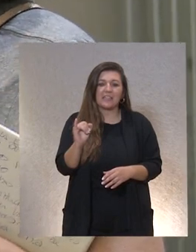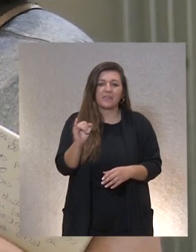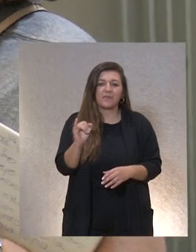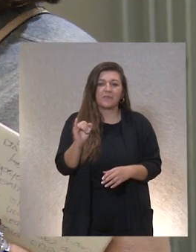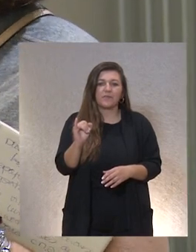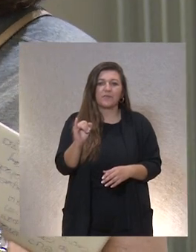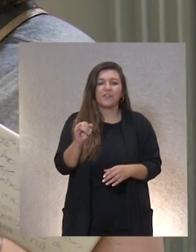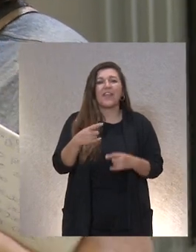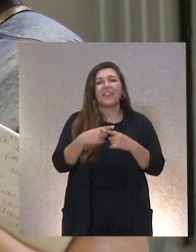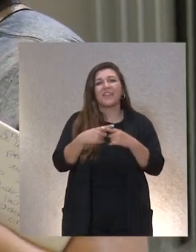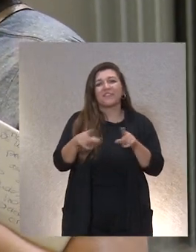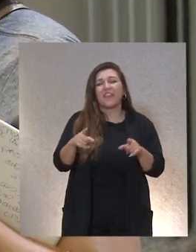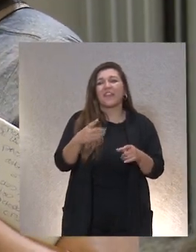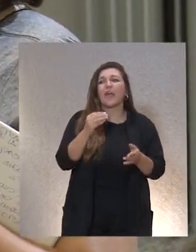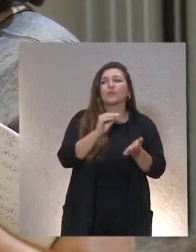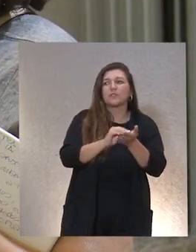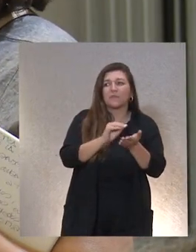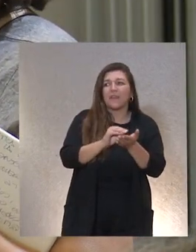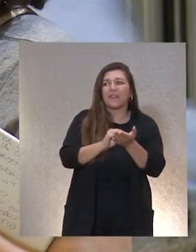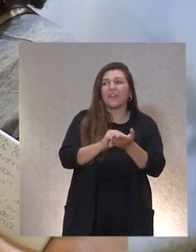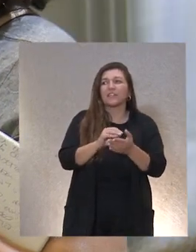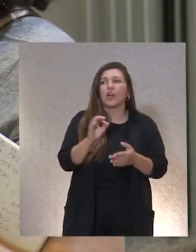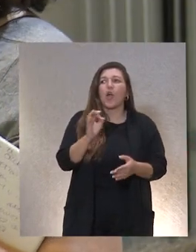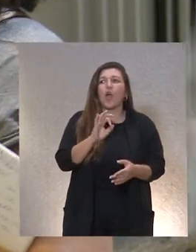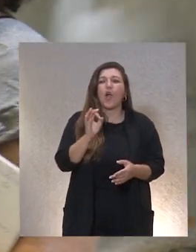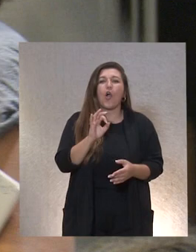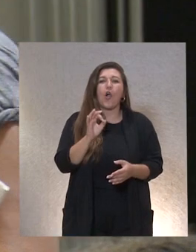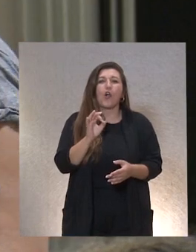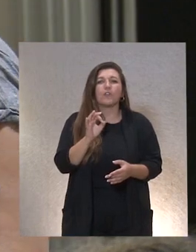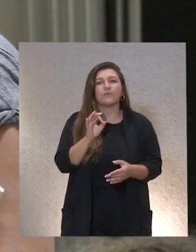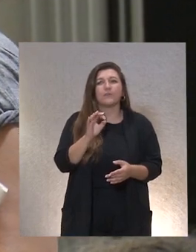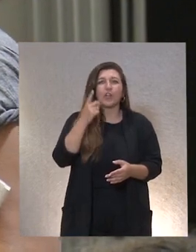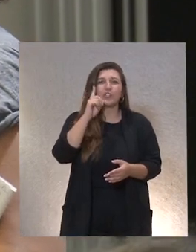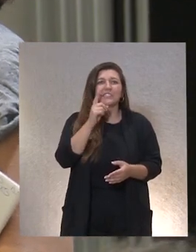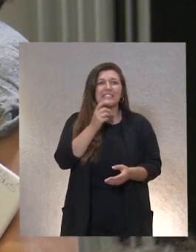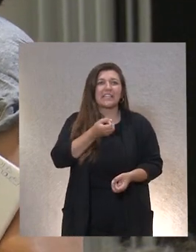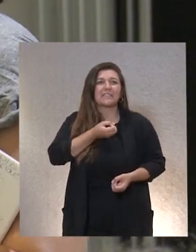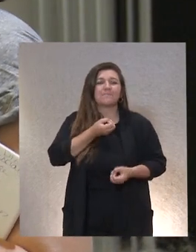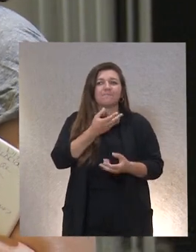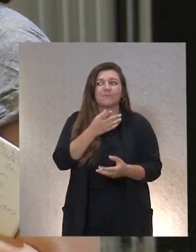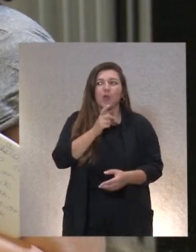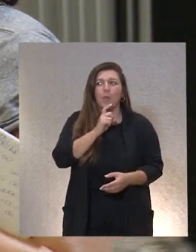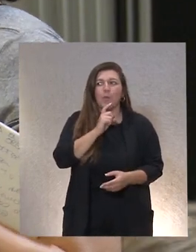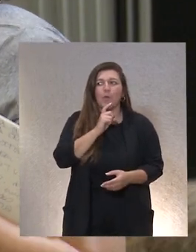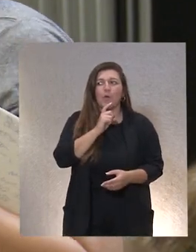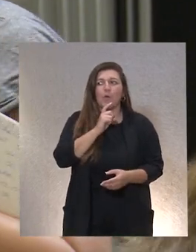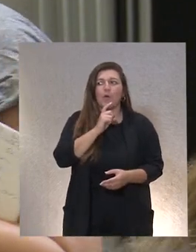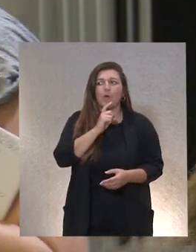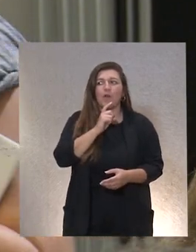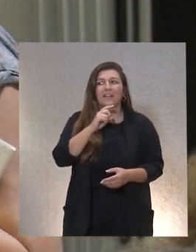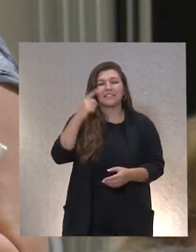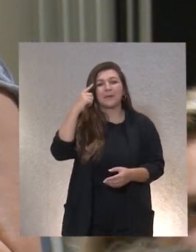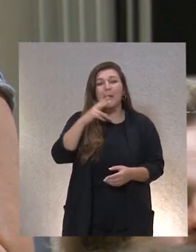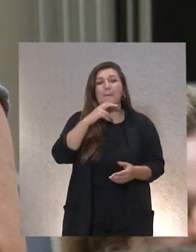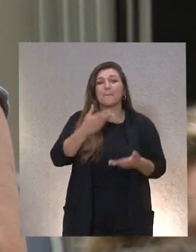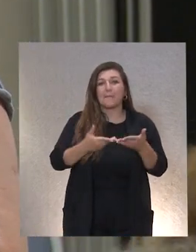esa diferencia muchas veces o a ver cómo me expreso cómo poner en valor